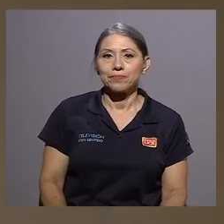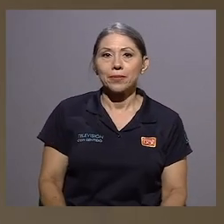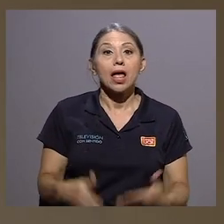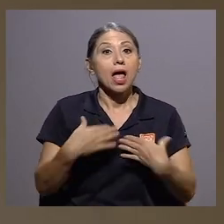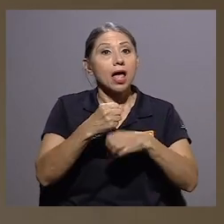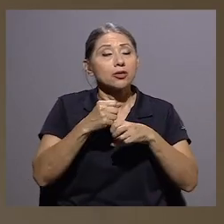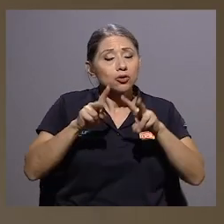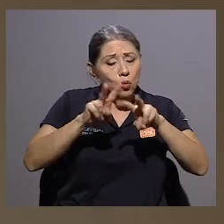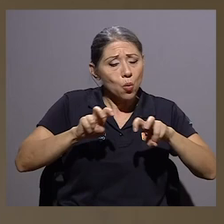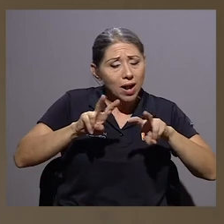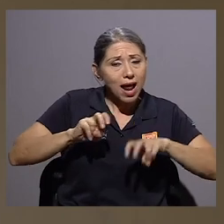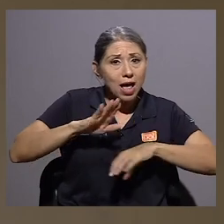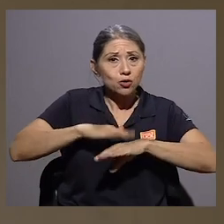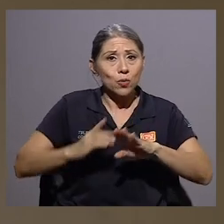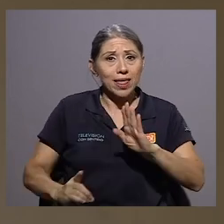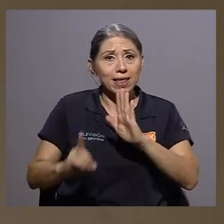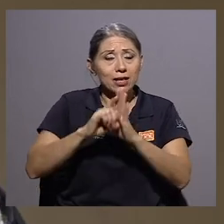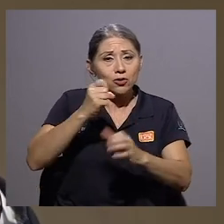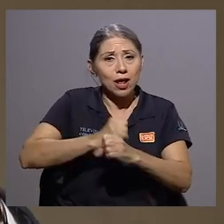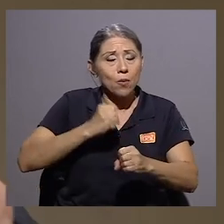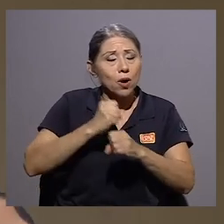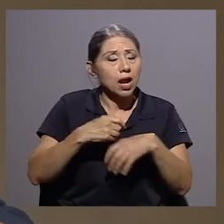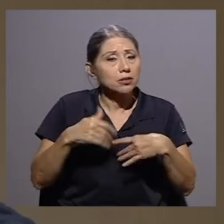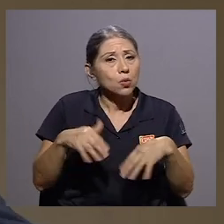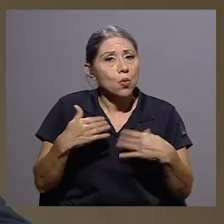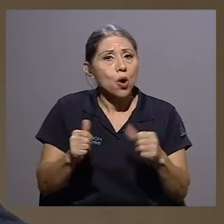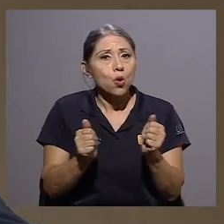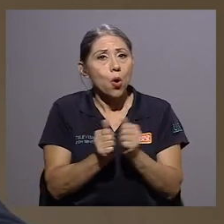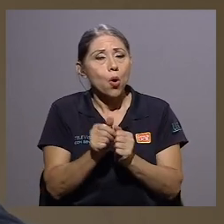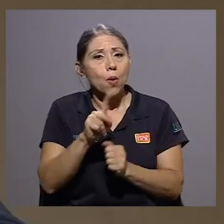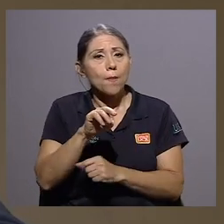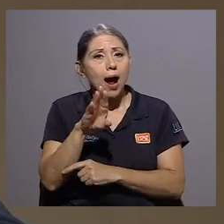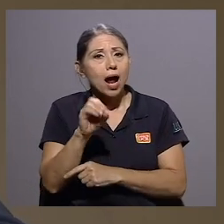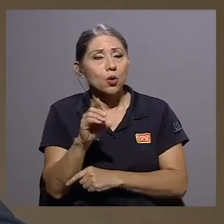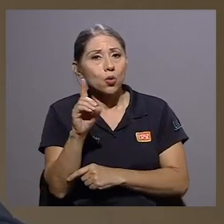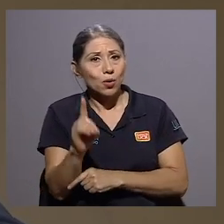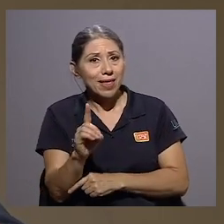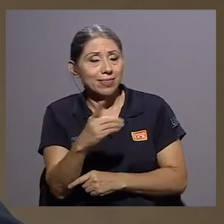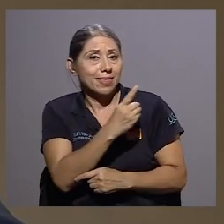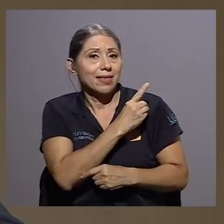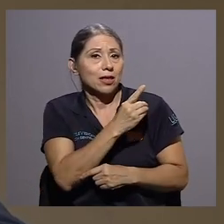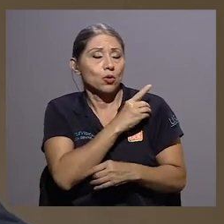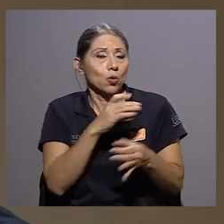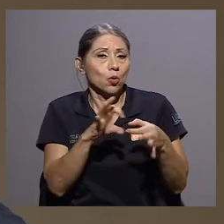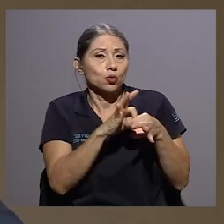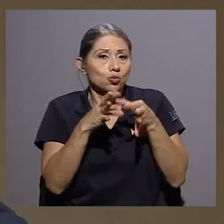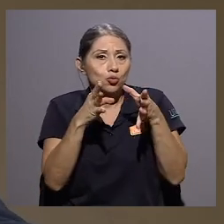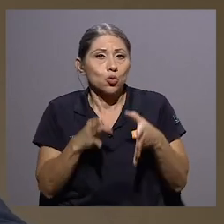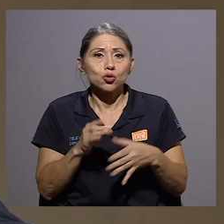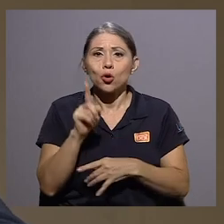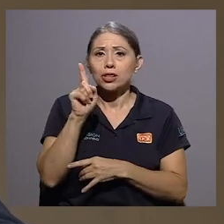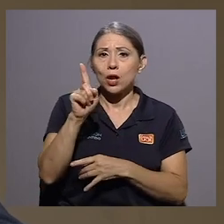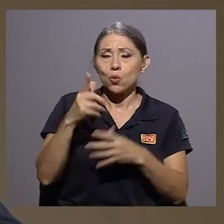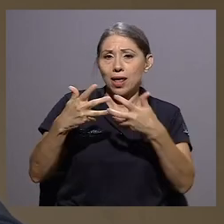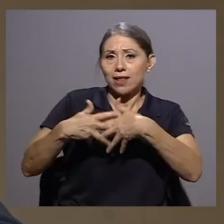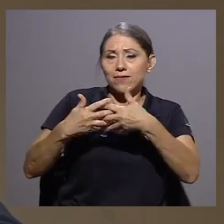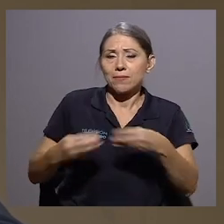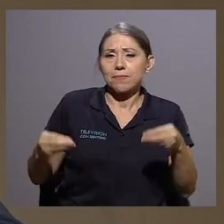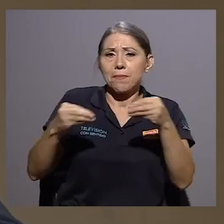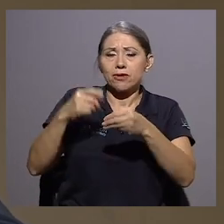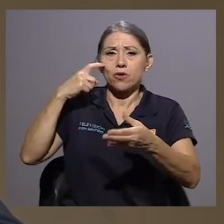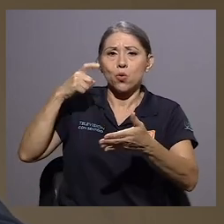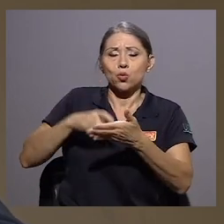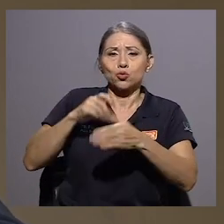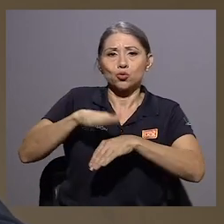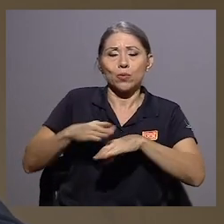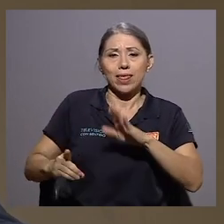Hemos hecho un análisis de derechos laborales exquisitos con don Marco Durante, director socio de una de las firmas más reconocidas